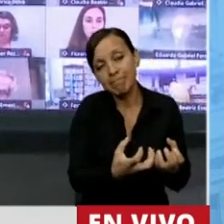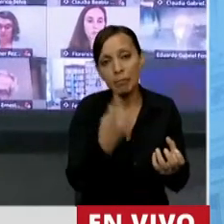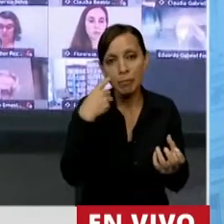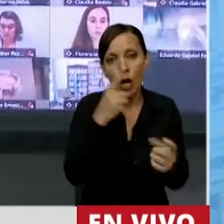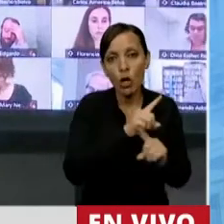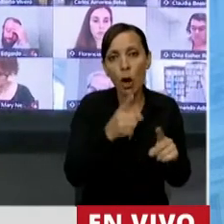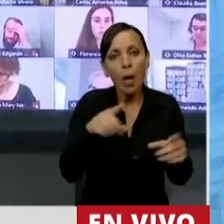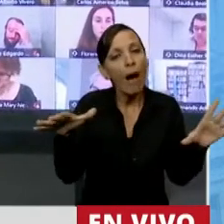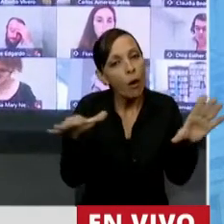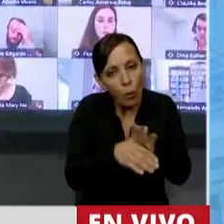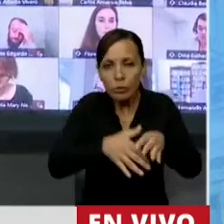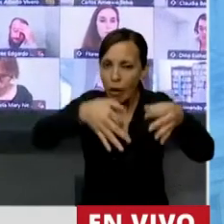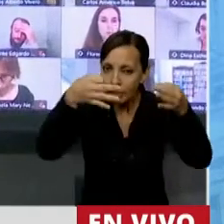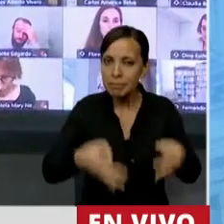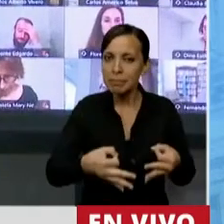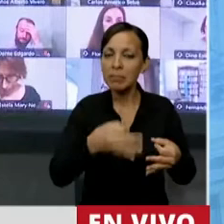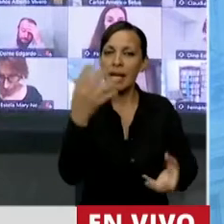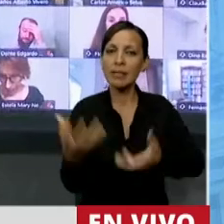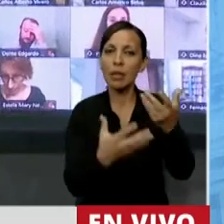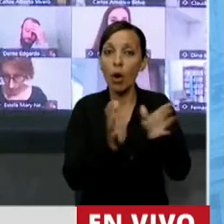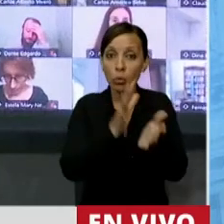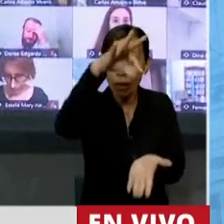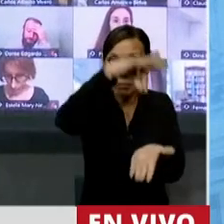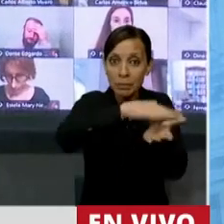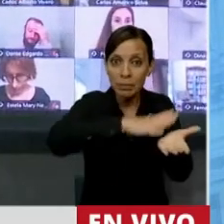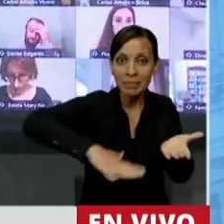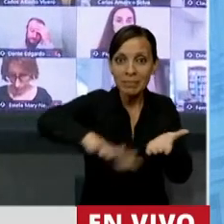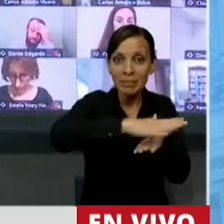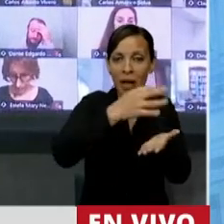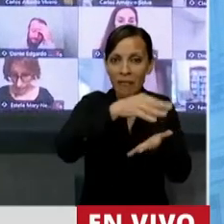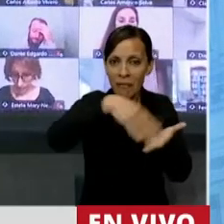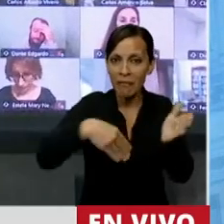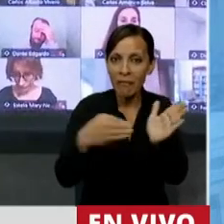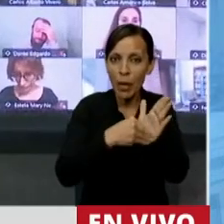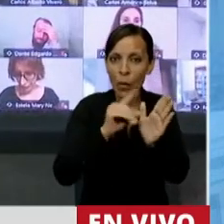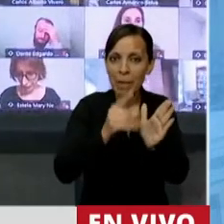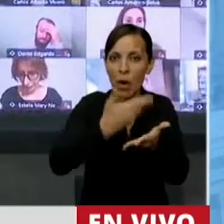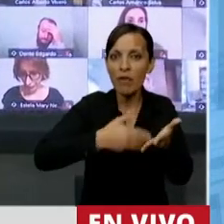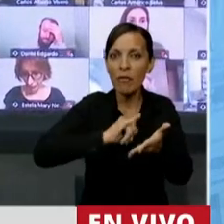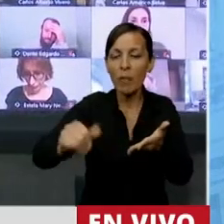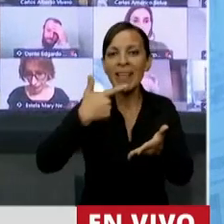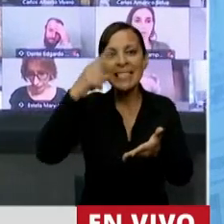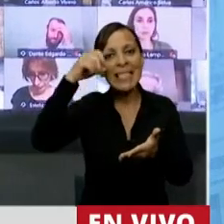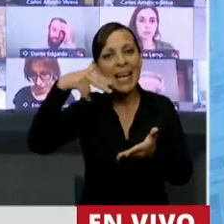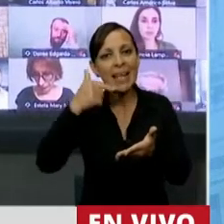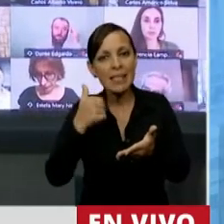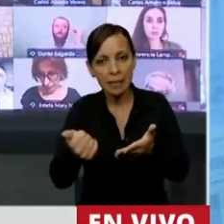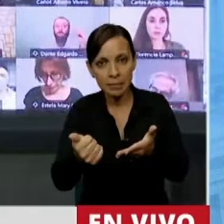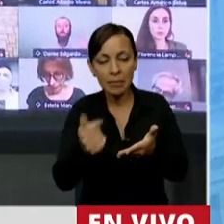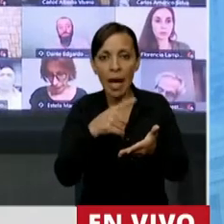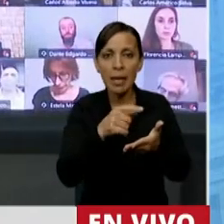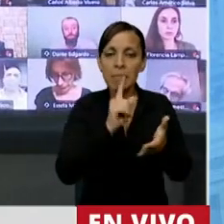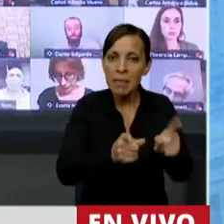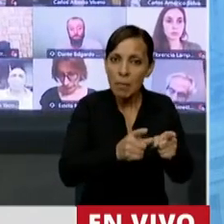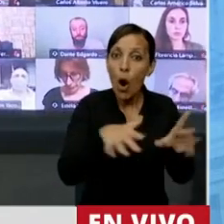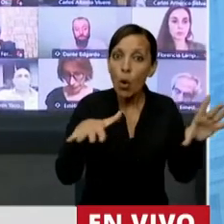pero justo los incendios porque está georreferenciado en la información del Senasa en donde está el rodeo y en donde se vacuna.